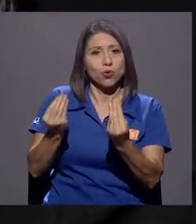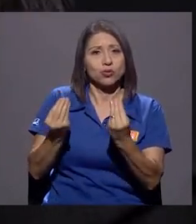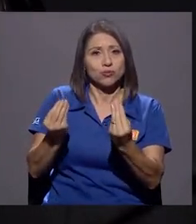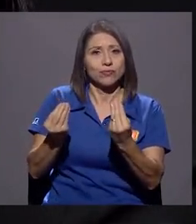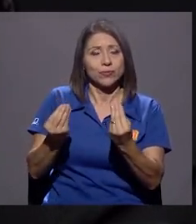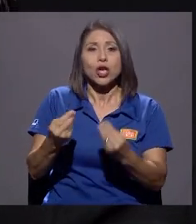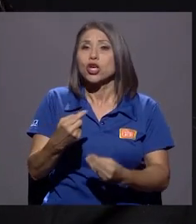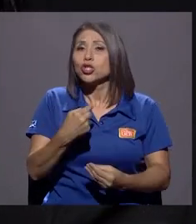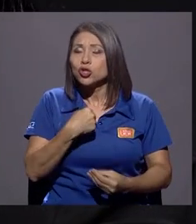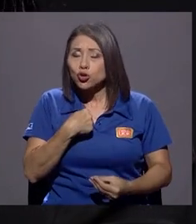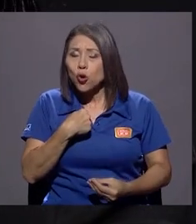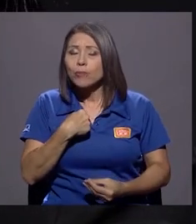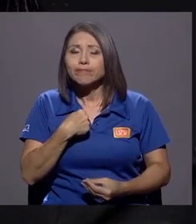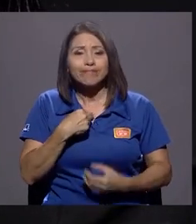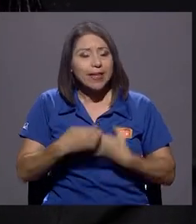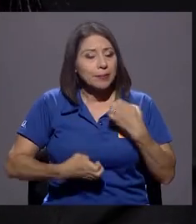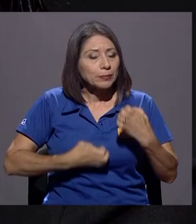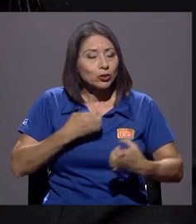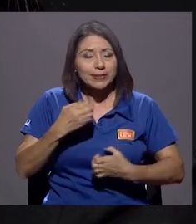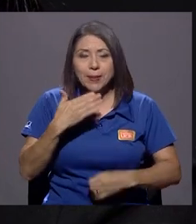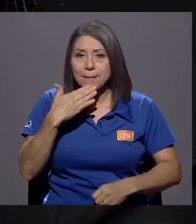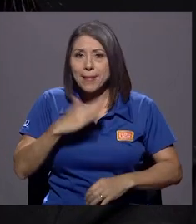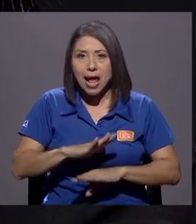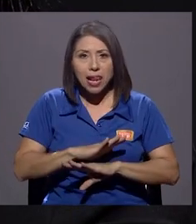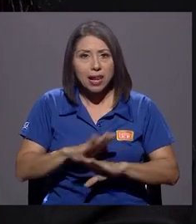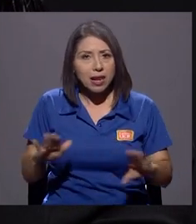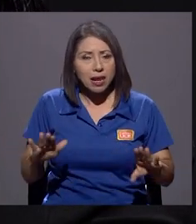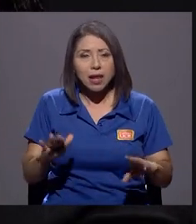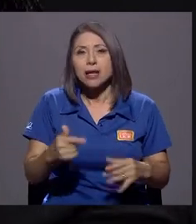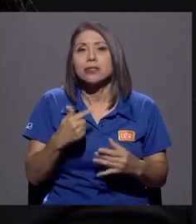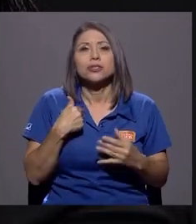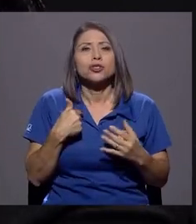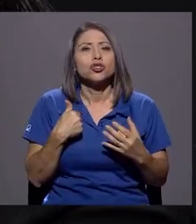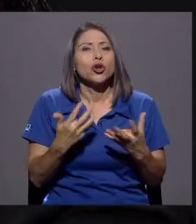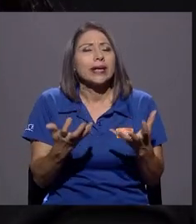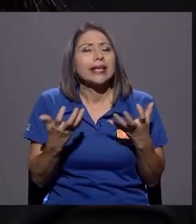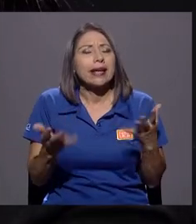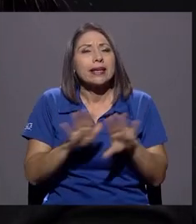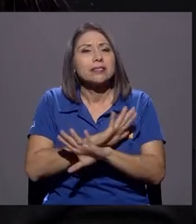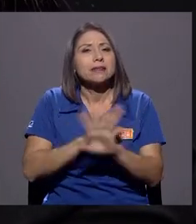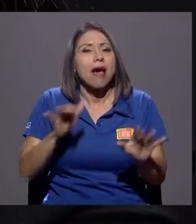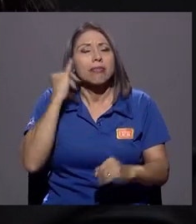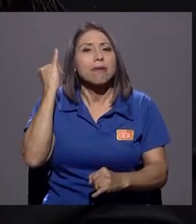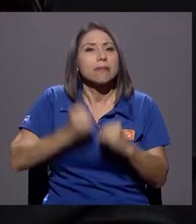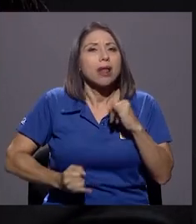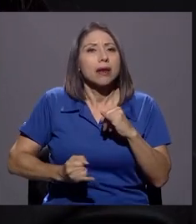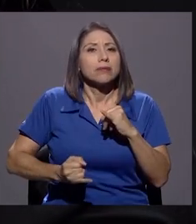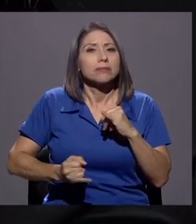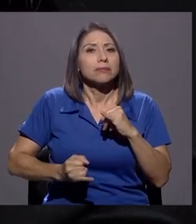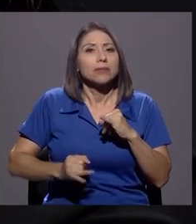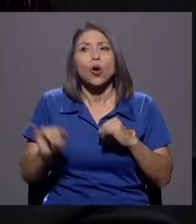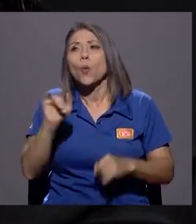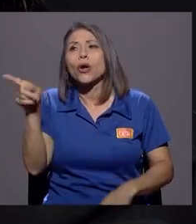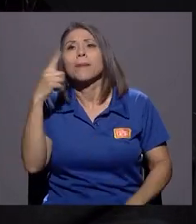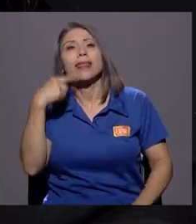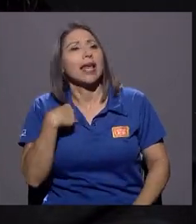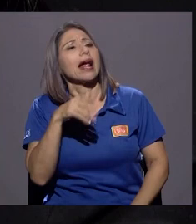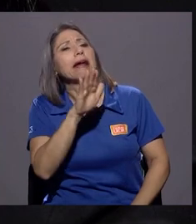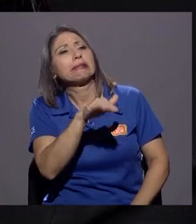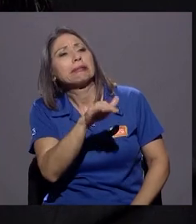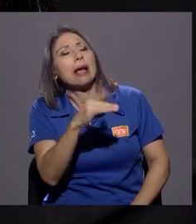anímicamente mal, yo deseaba como que eso terminara de repente, que dijera, mire, nos equivocamos,